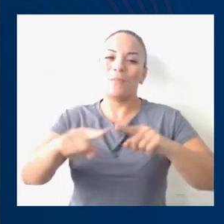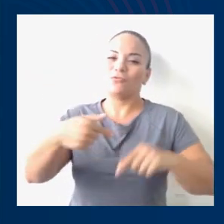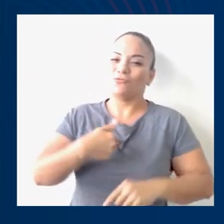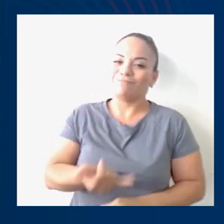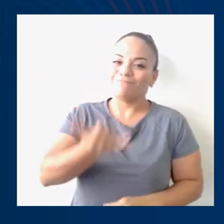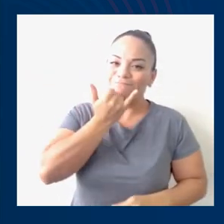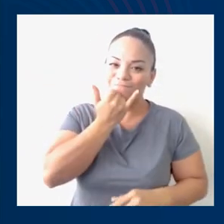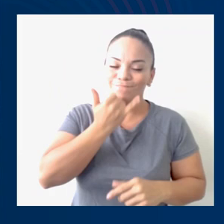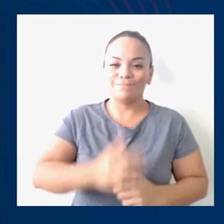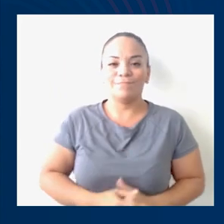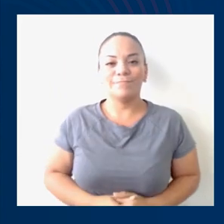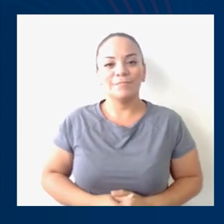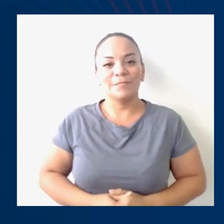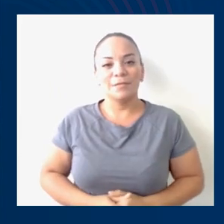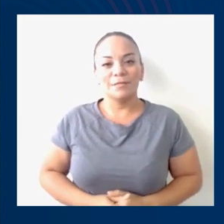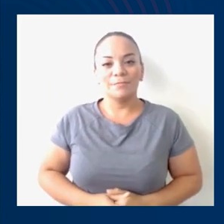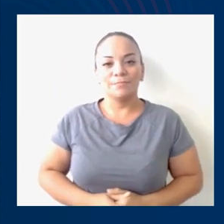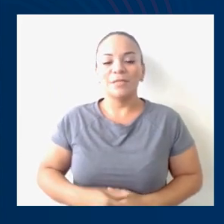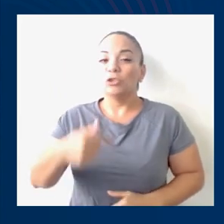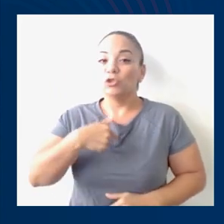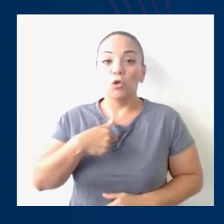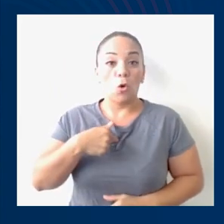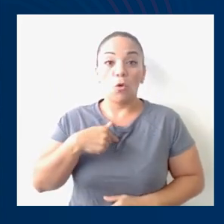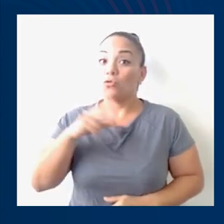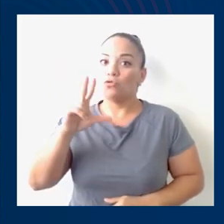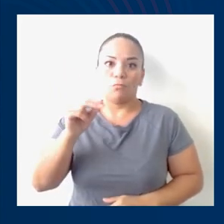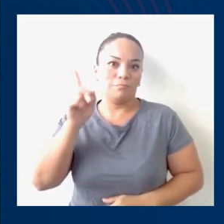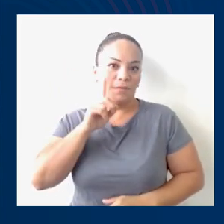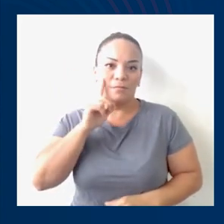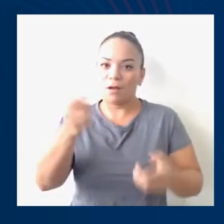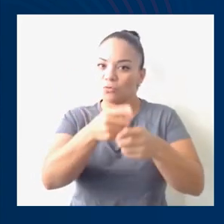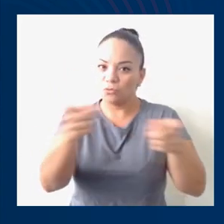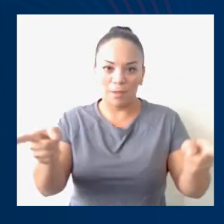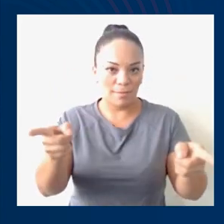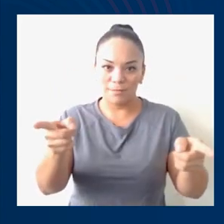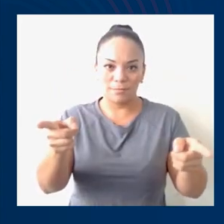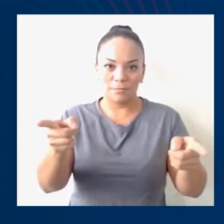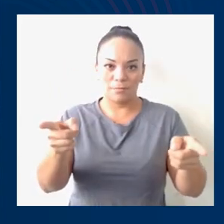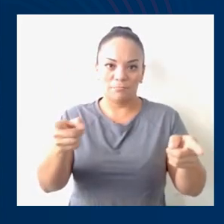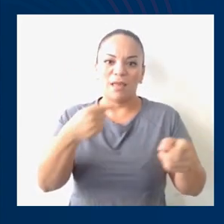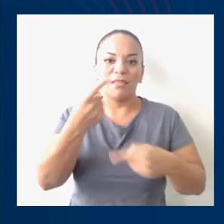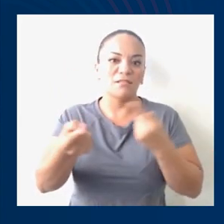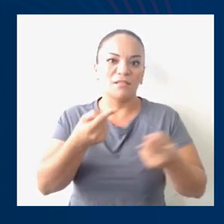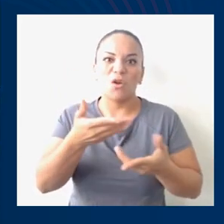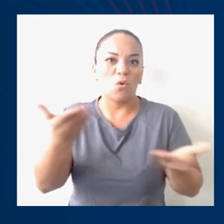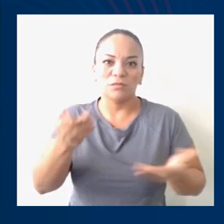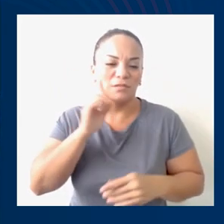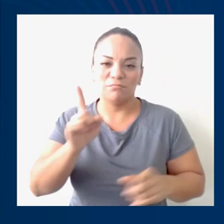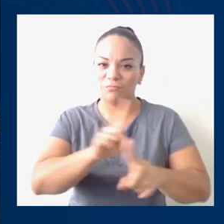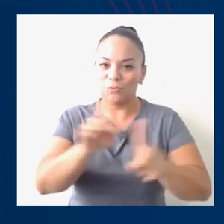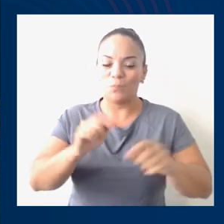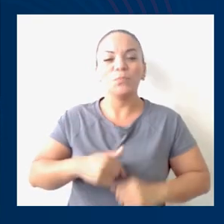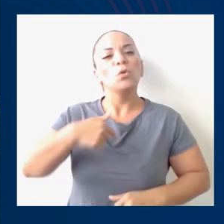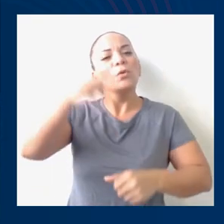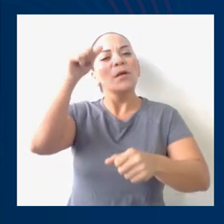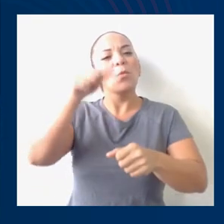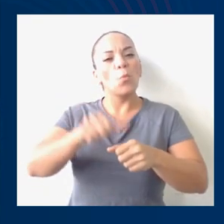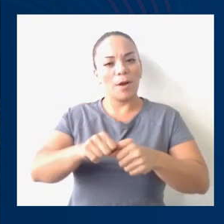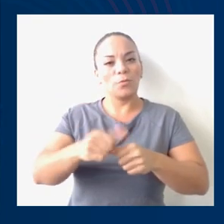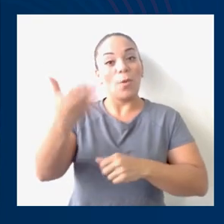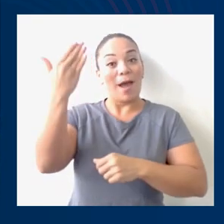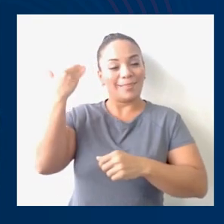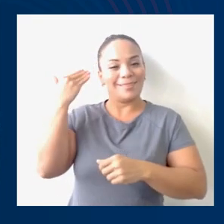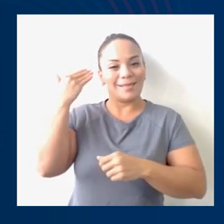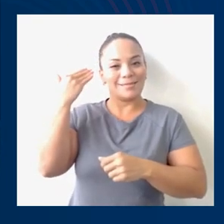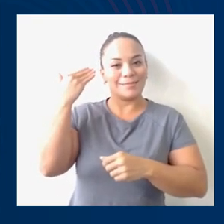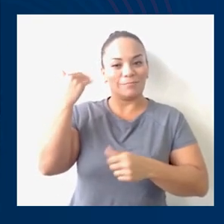equivoqué. Y yo no voy ni a mentirles a ustedes ni a engañarlos. Recuerdo que en uno